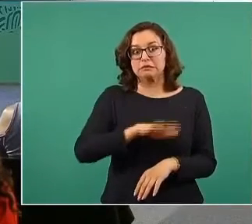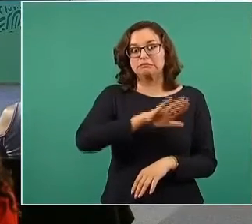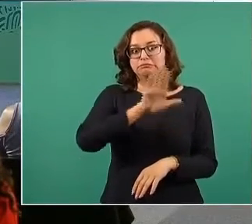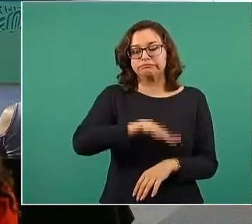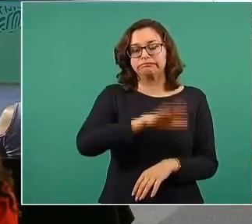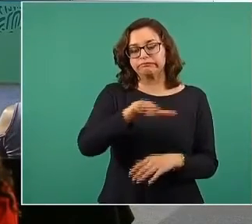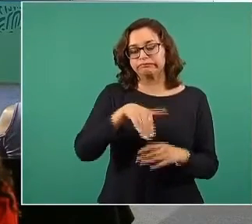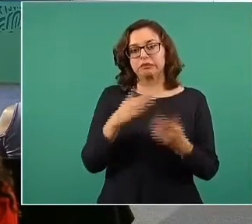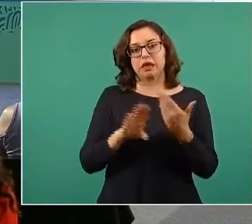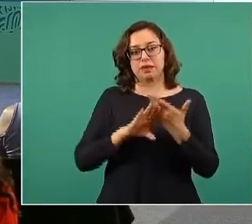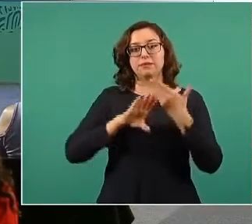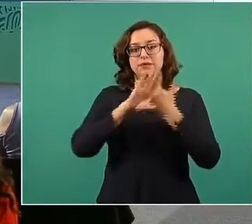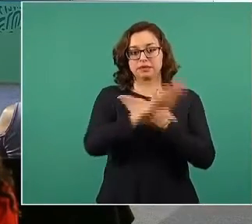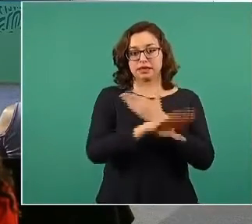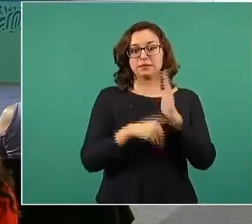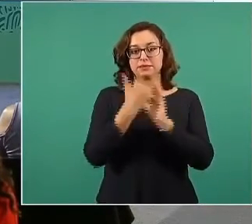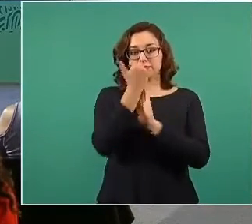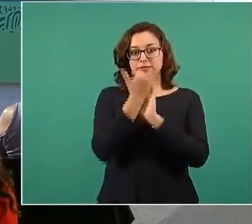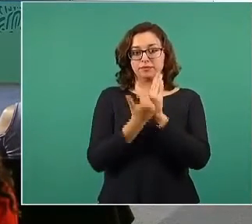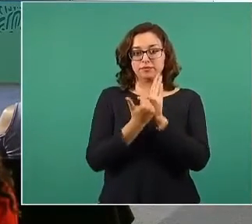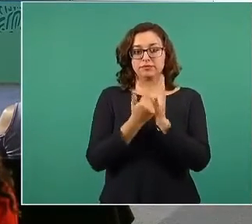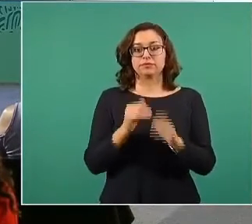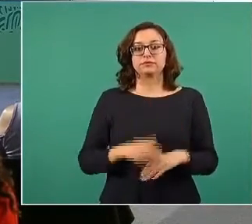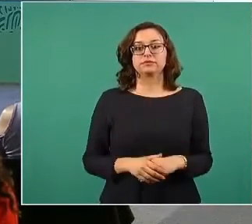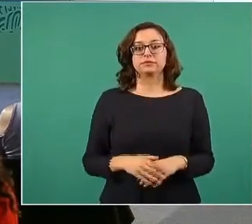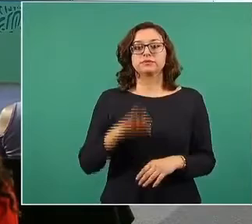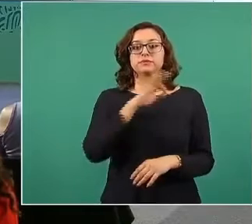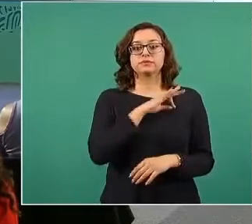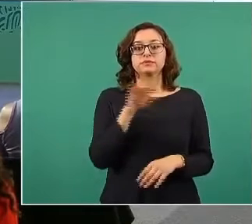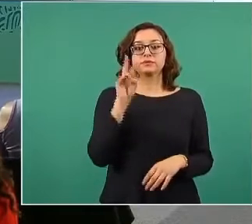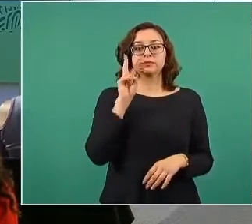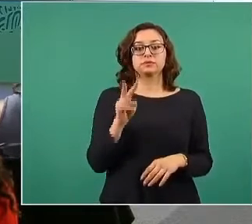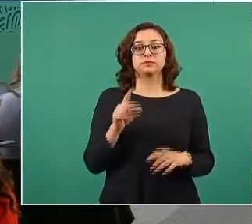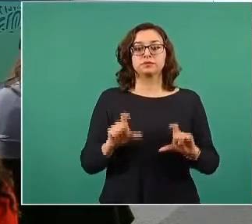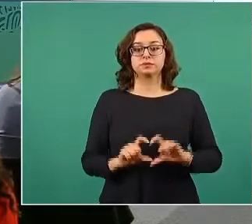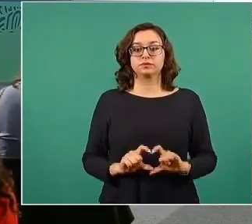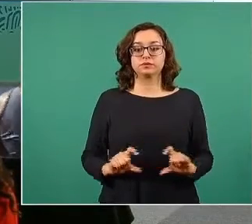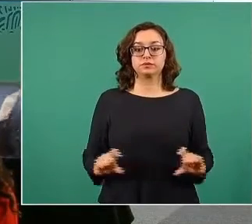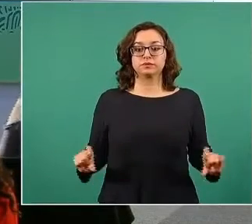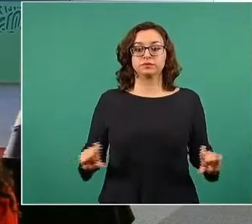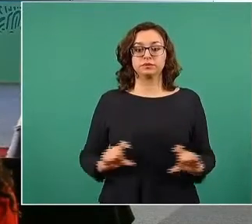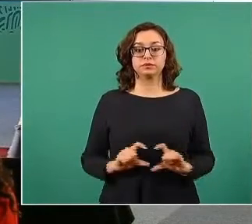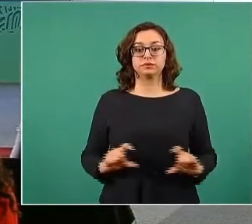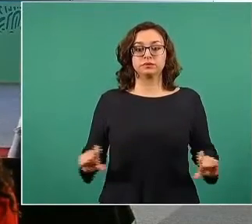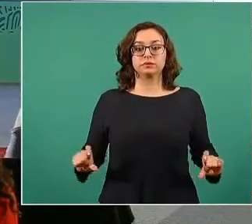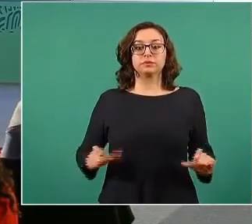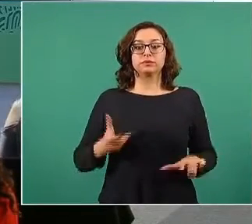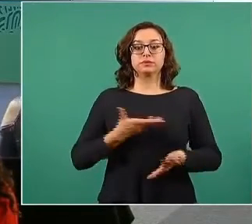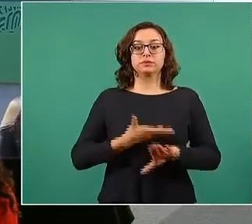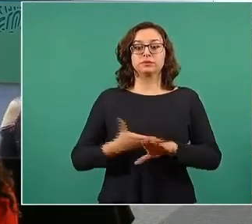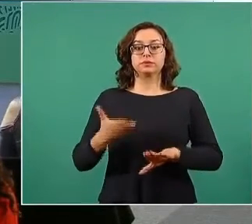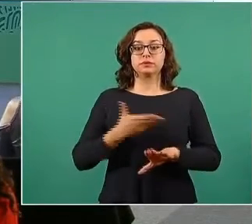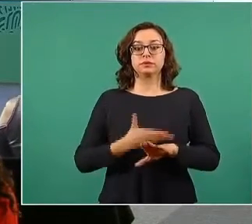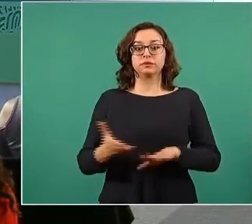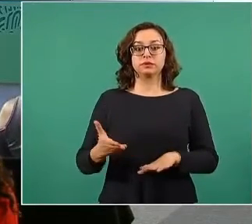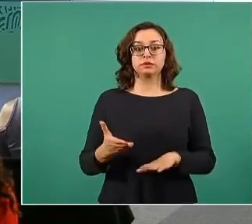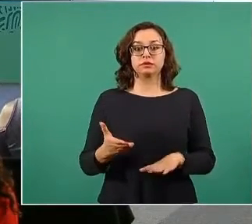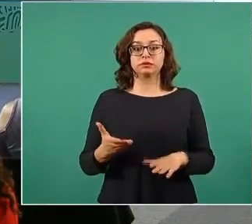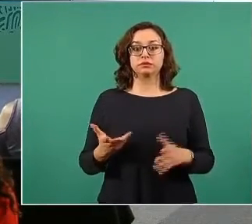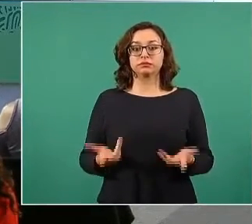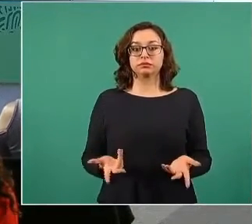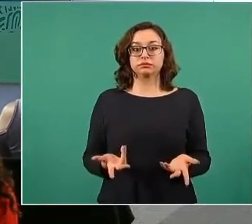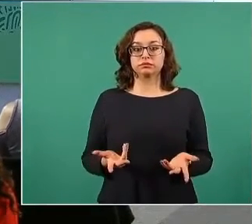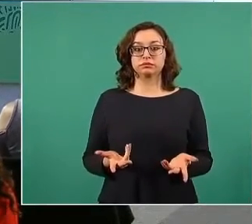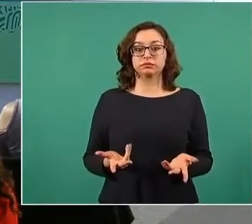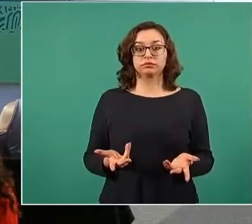por COVID-19. Aquí en blanco están aún las poblaciones, un poco borradito aquí abajo, aún las poblaciones que no, de